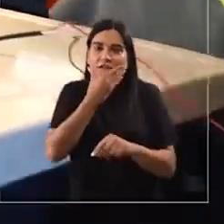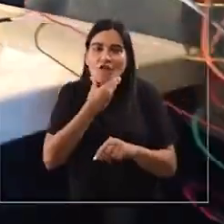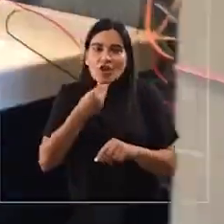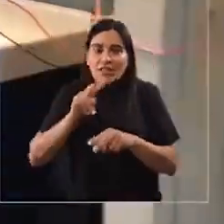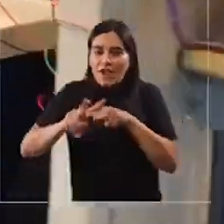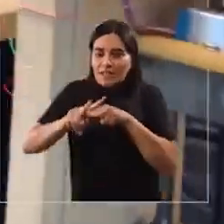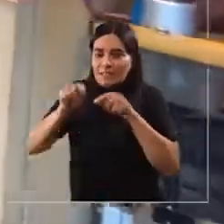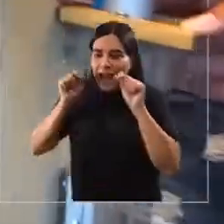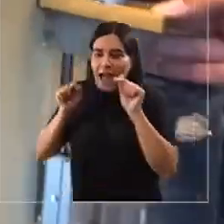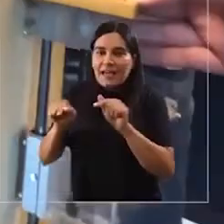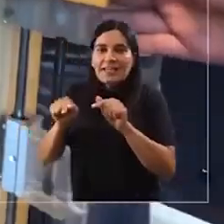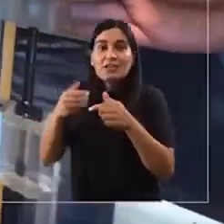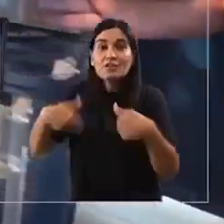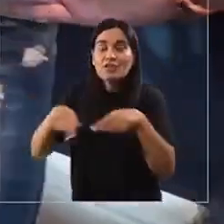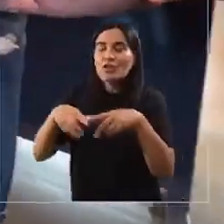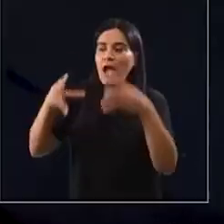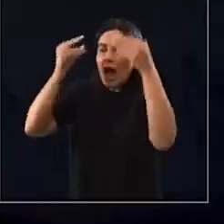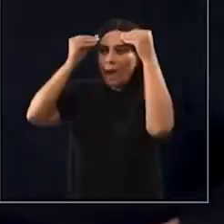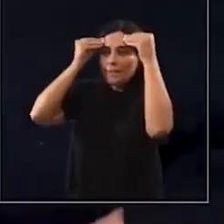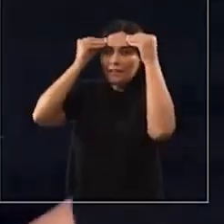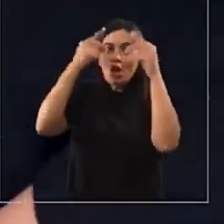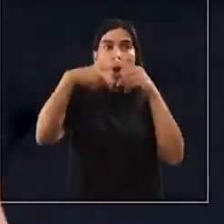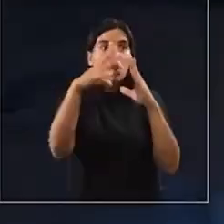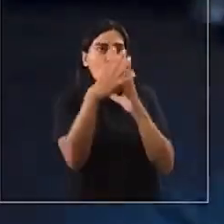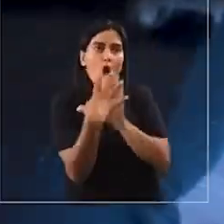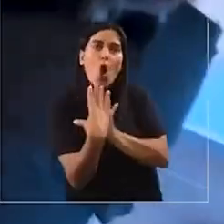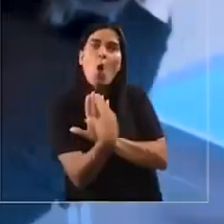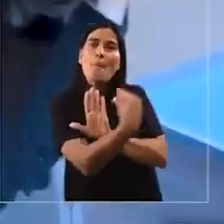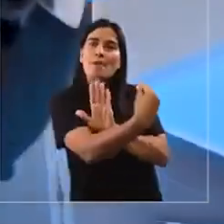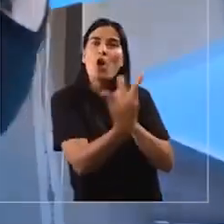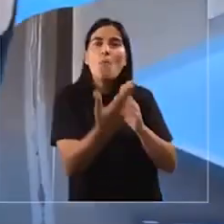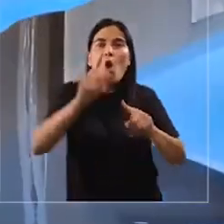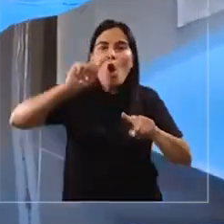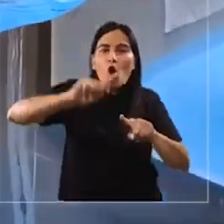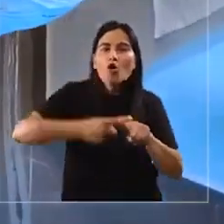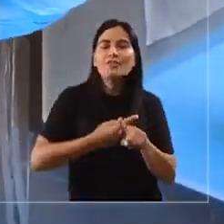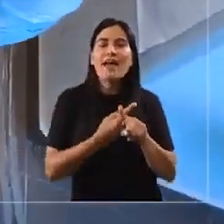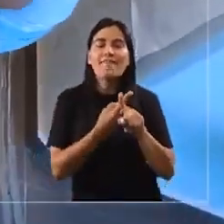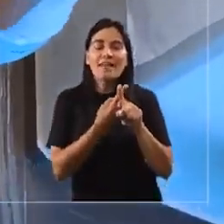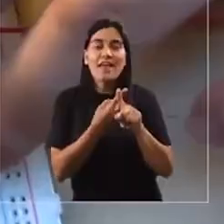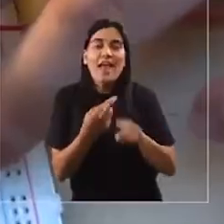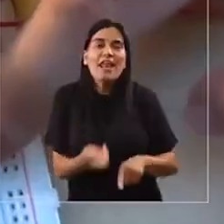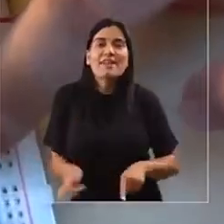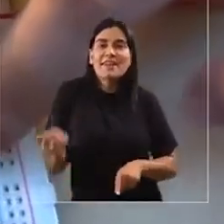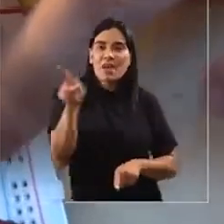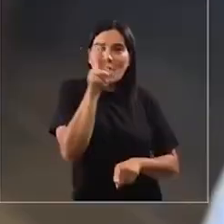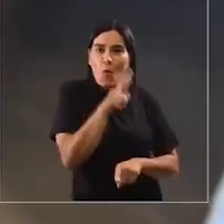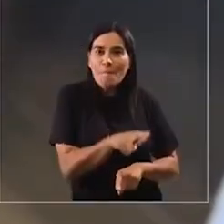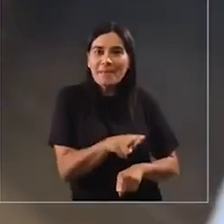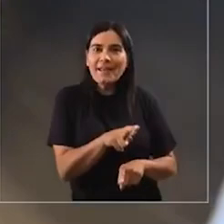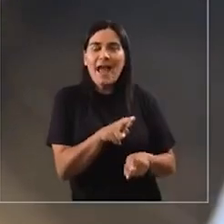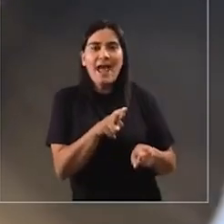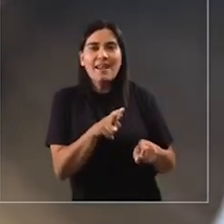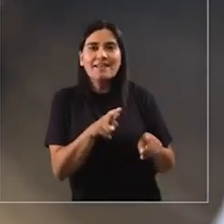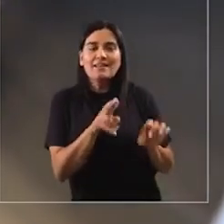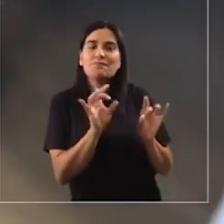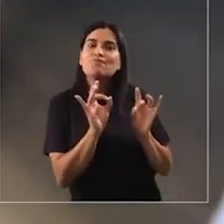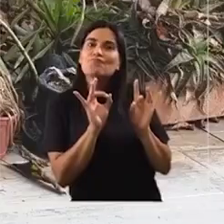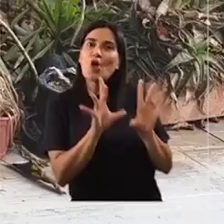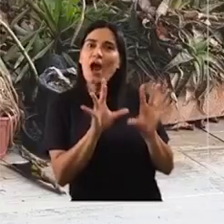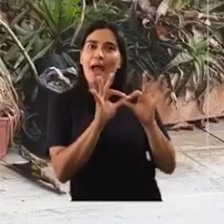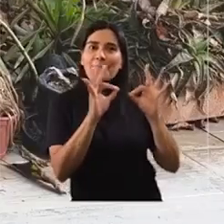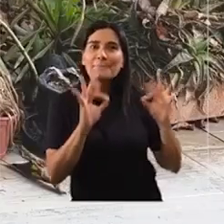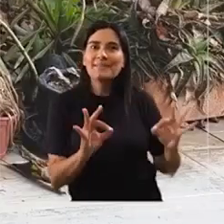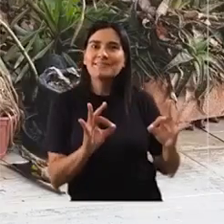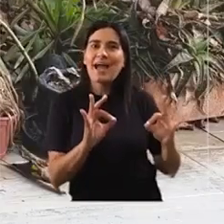muy bonito en ese humedal que nos permitiría aprender para replicar en otros humedales de cómo ir recuperando todas las funciones